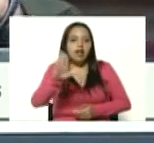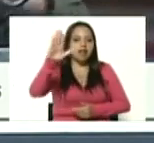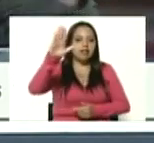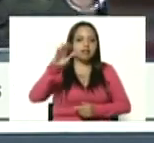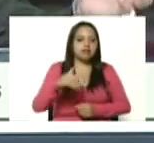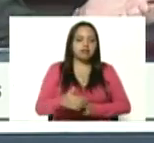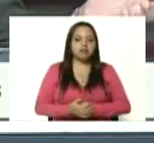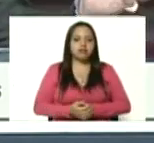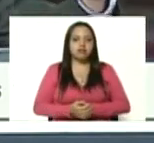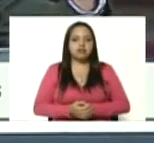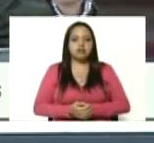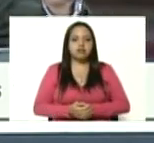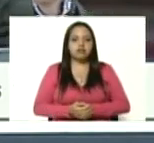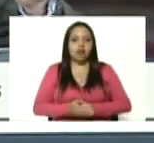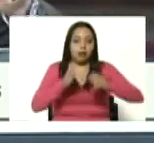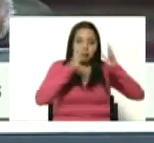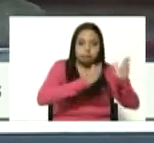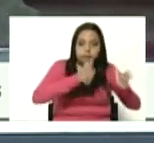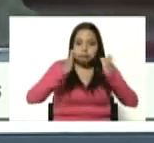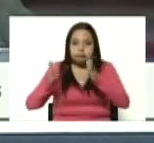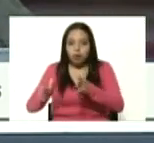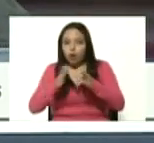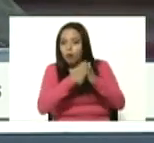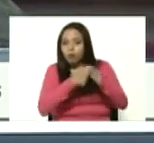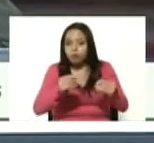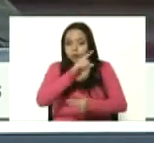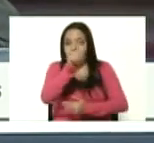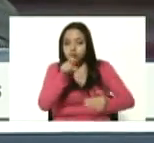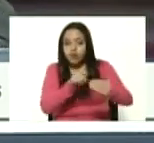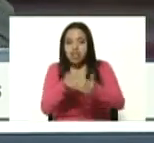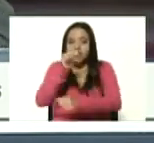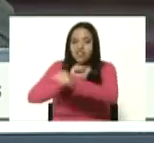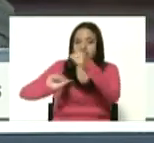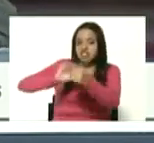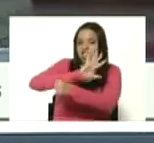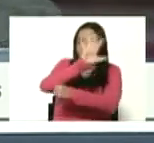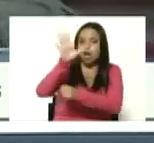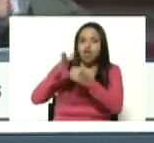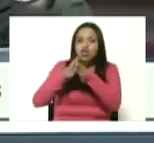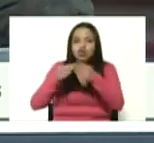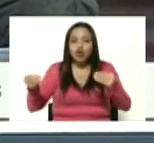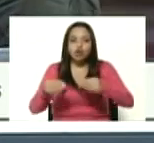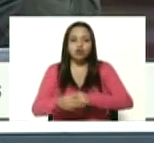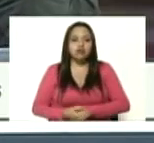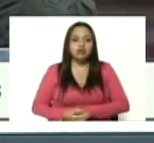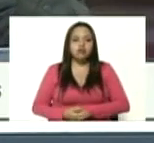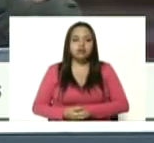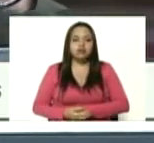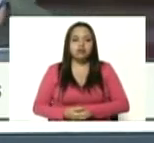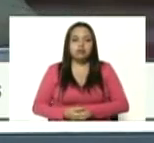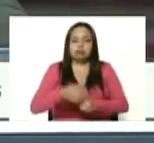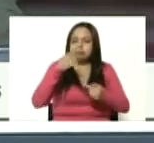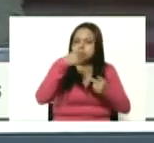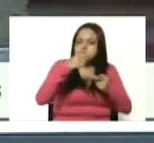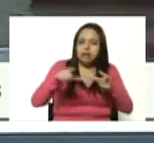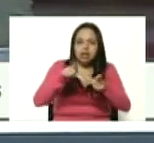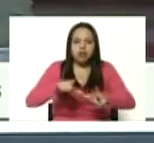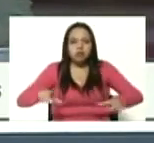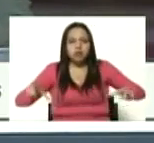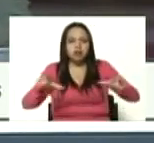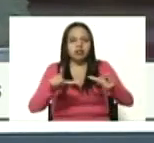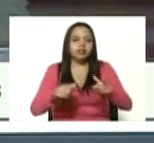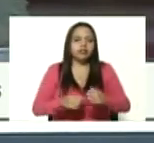de lado y lado la defensa antiaérea en todo el corredor de Catia y los barrios de Caracas